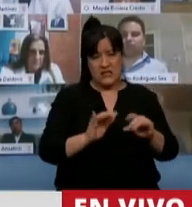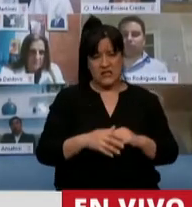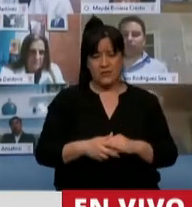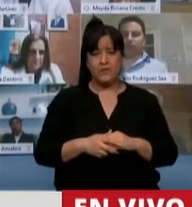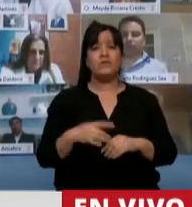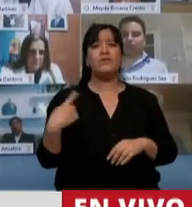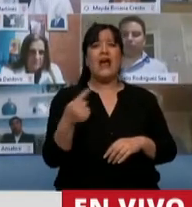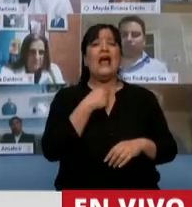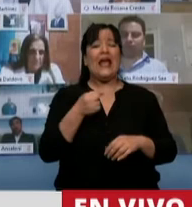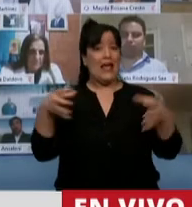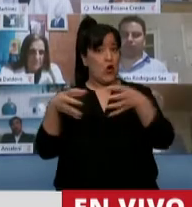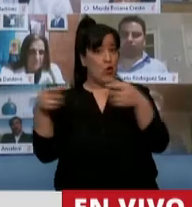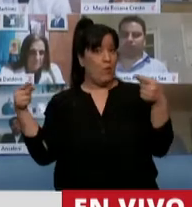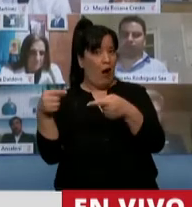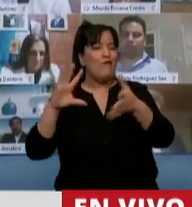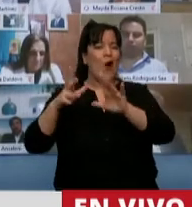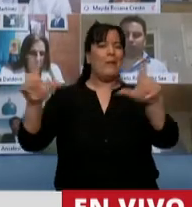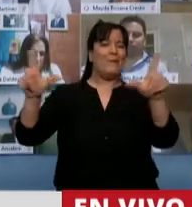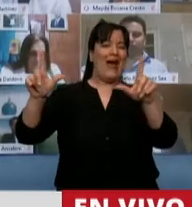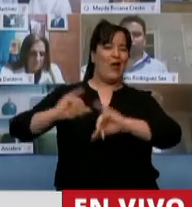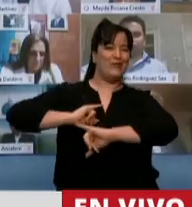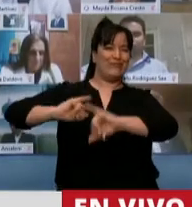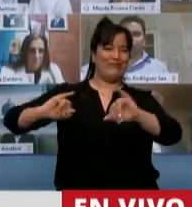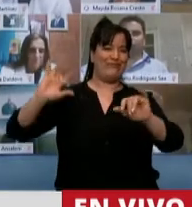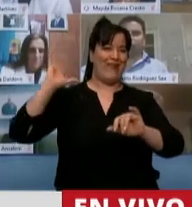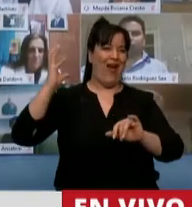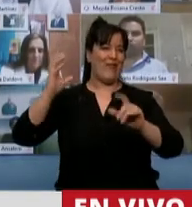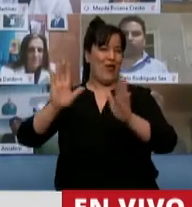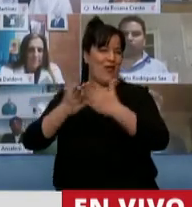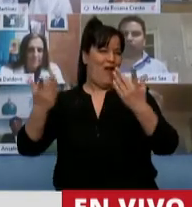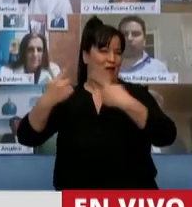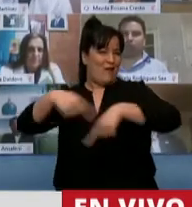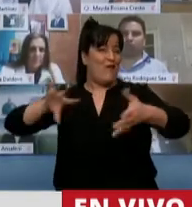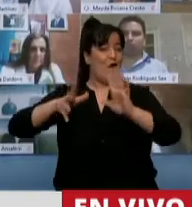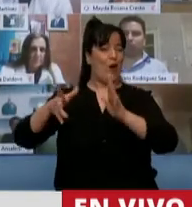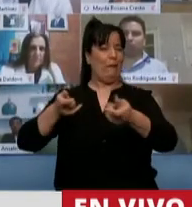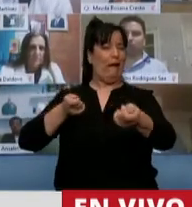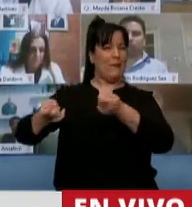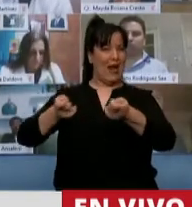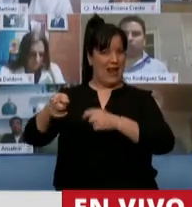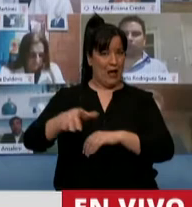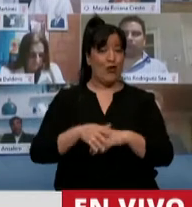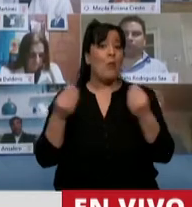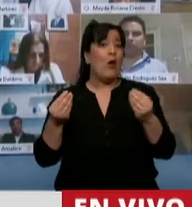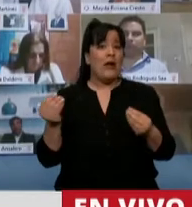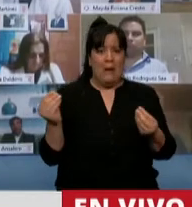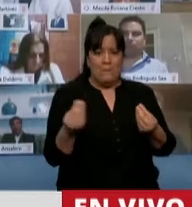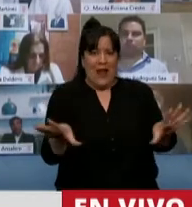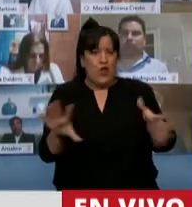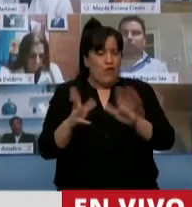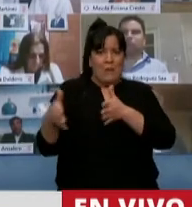lo que quieren hacer es una operación mediática, lo dijeron varios colegas, están montando una operación mediática porque han perdido el rumbo.